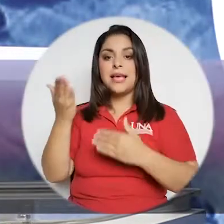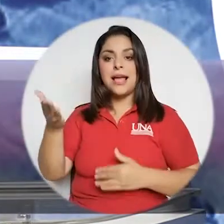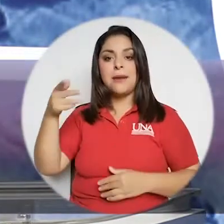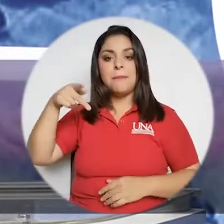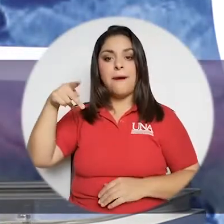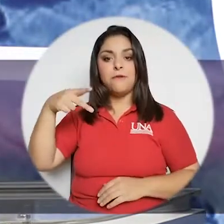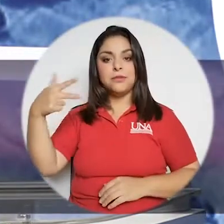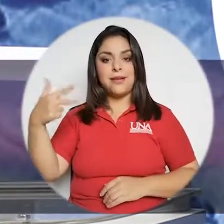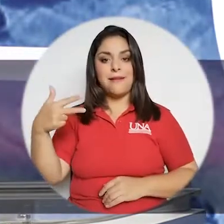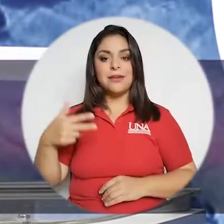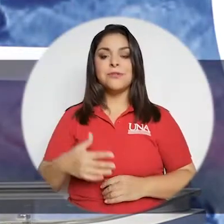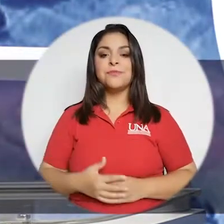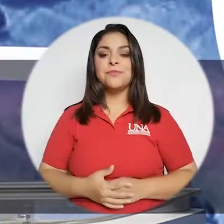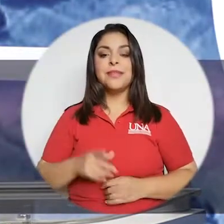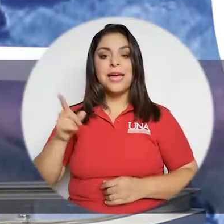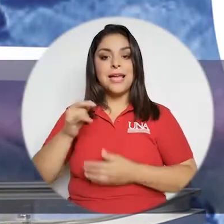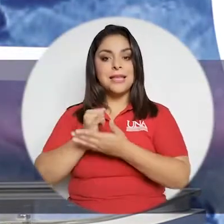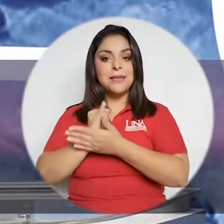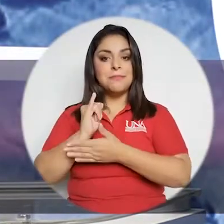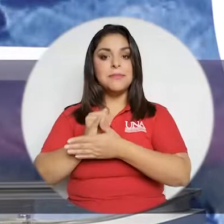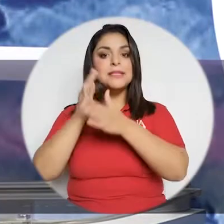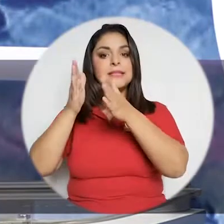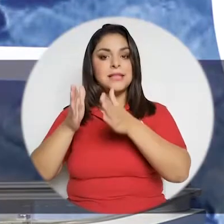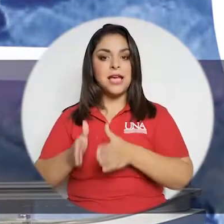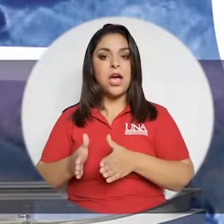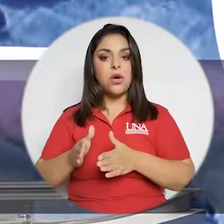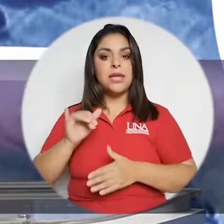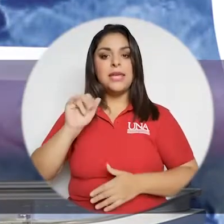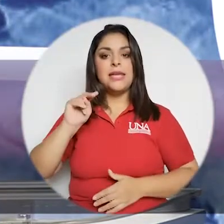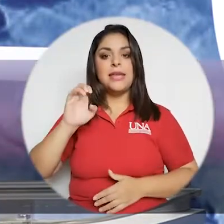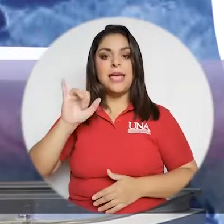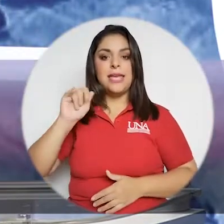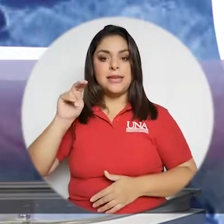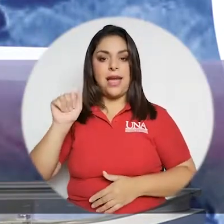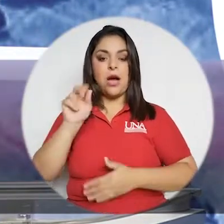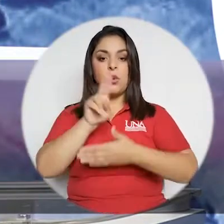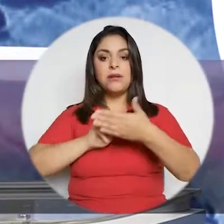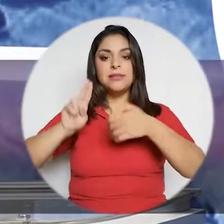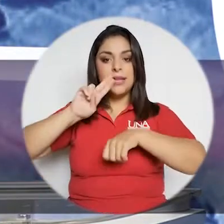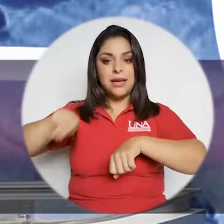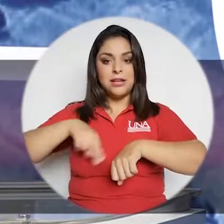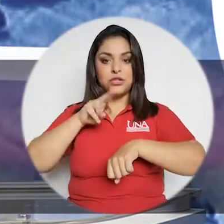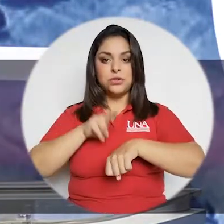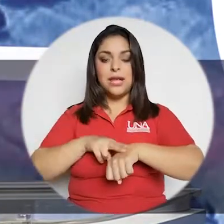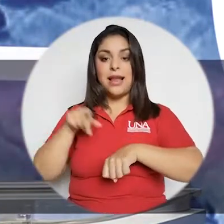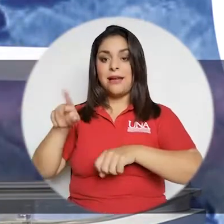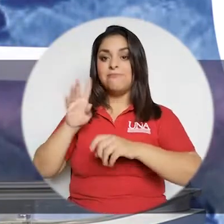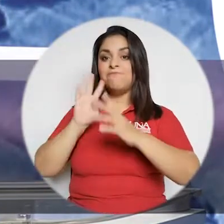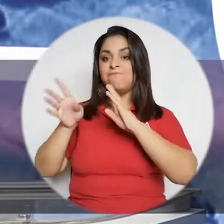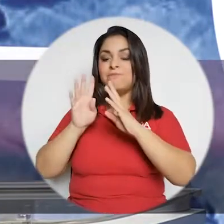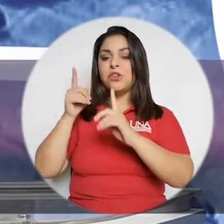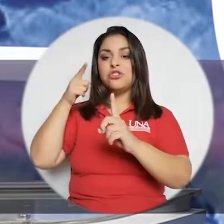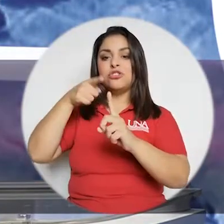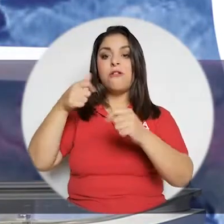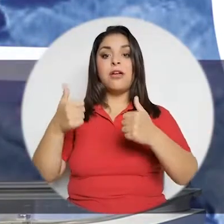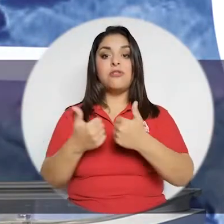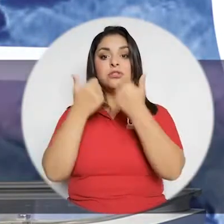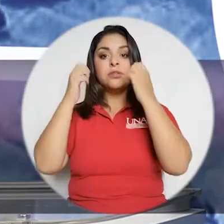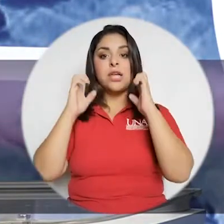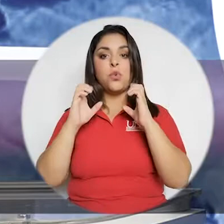investigador del INEINA de la Universidad Nacional, en esta conversación sobre los retos de la educación en este 2021.